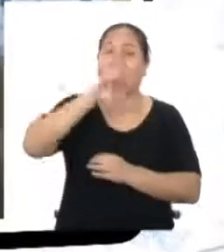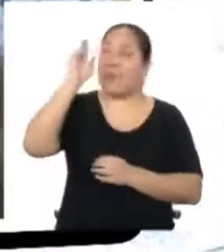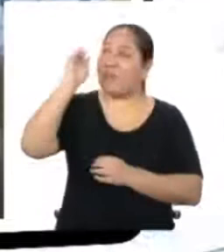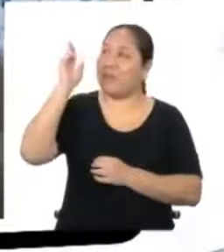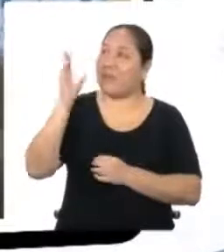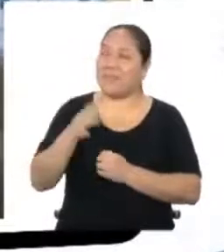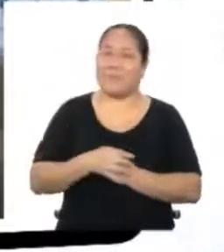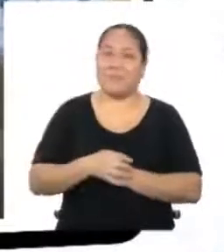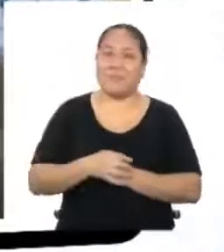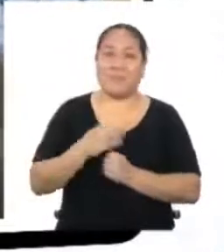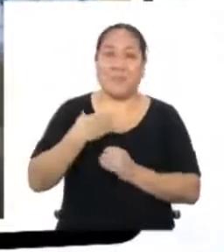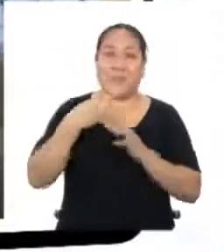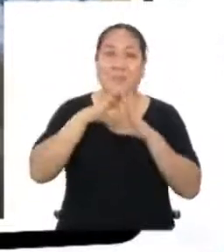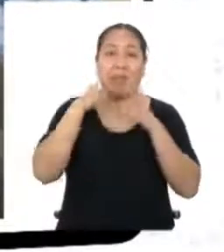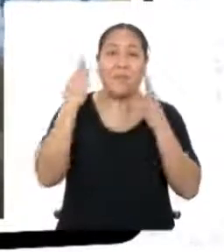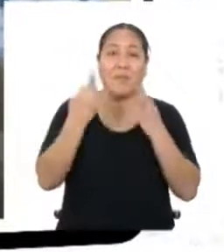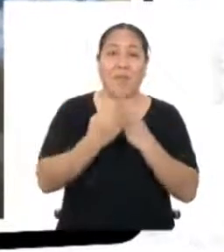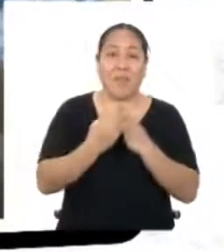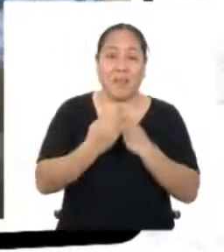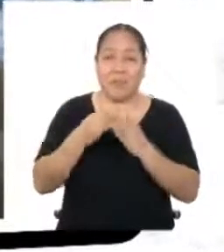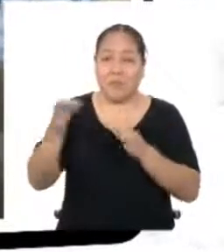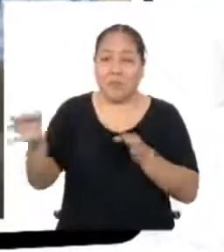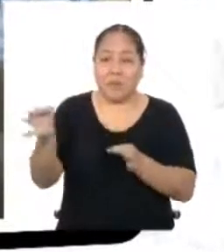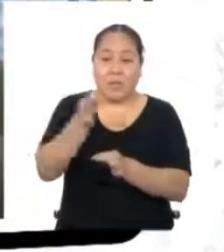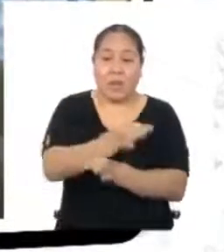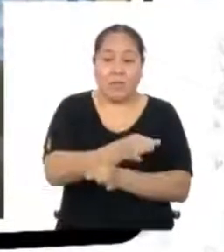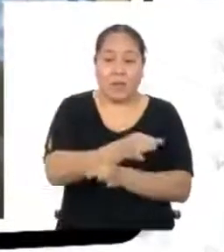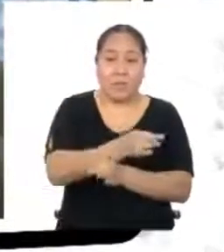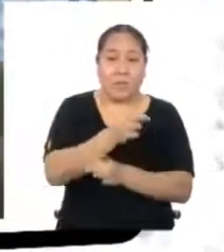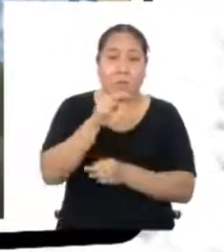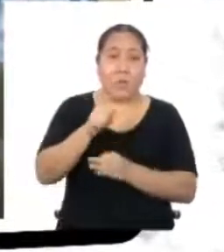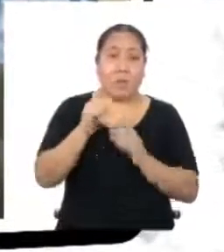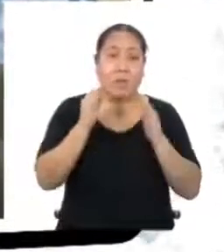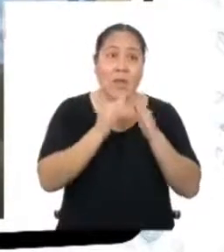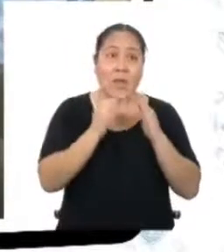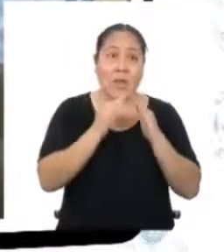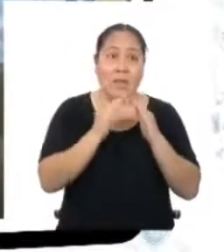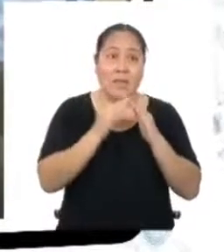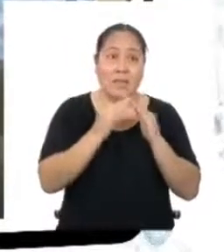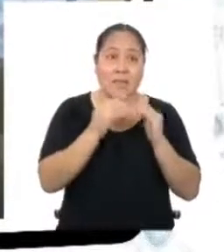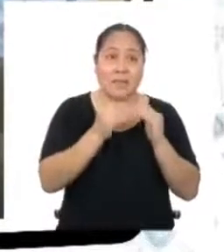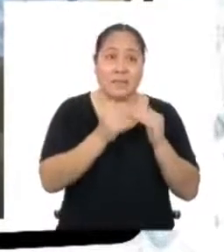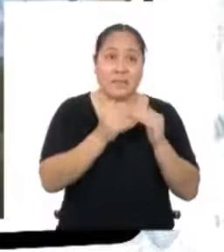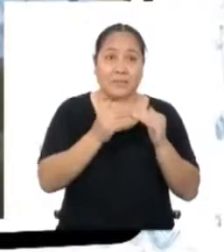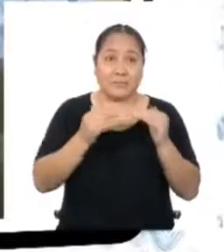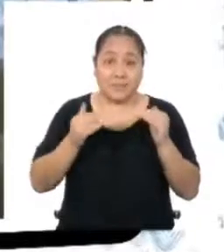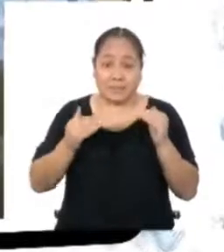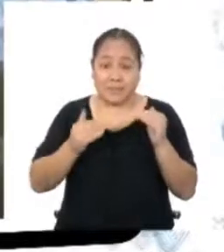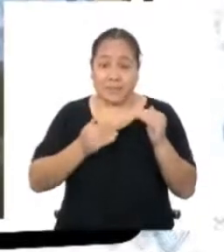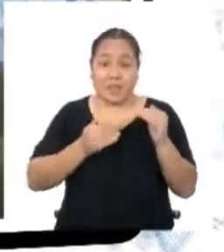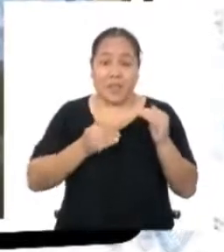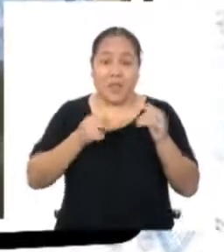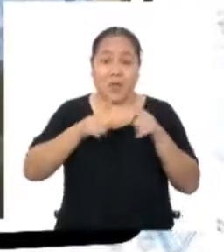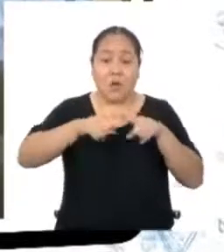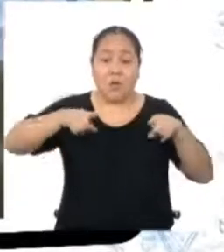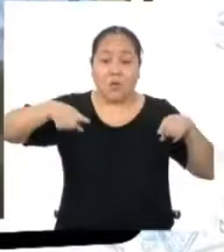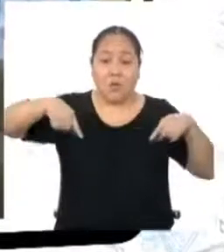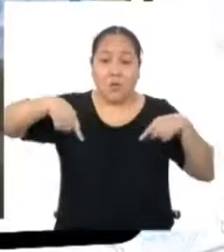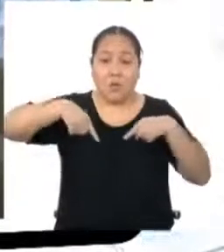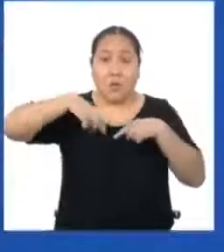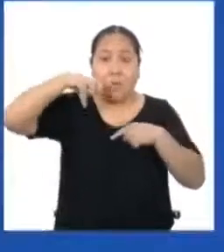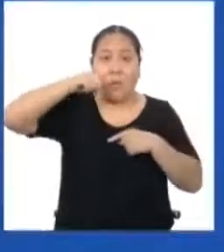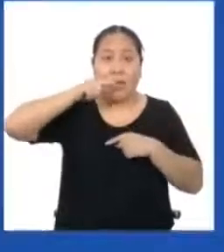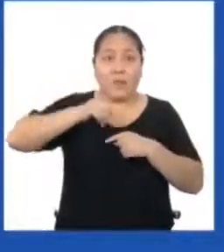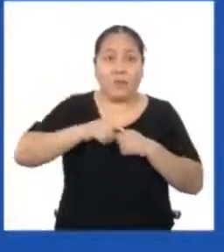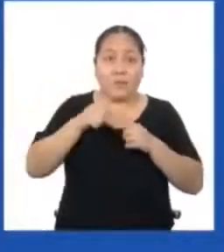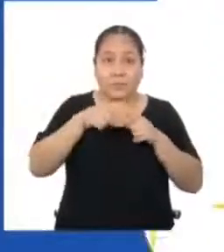hola profesora Mi familia y yo nos acabamos de mudar a una casita Atrás hay un patio con dos espacios de las